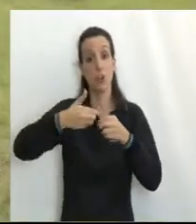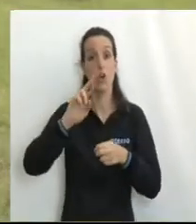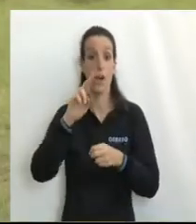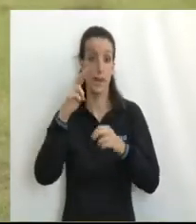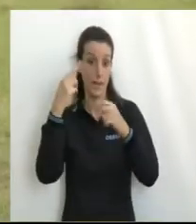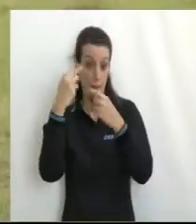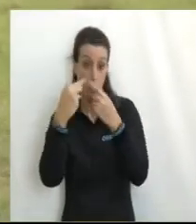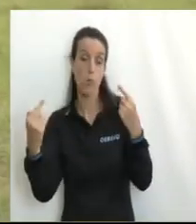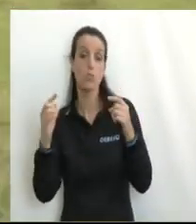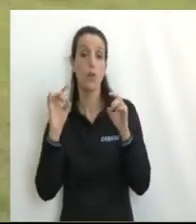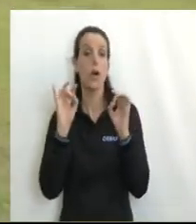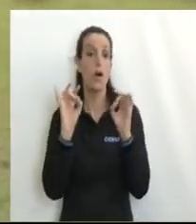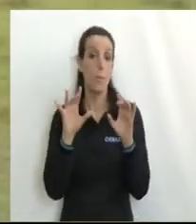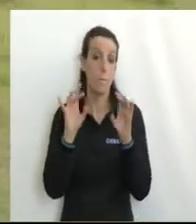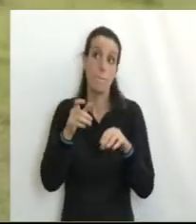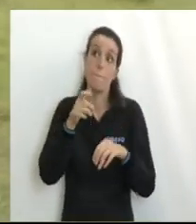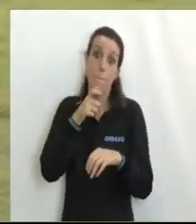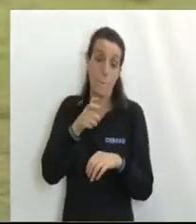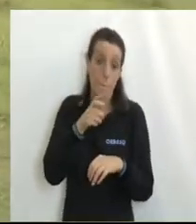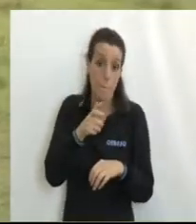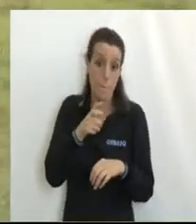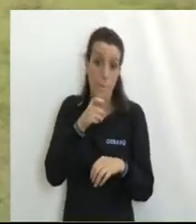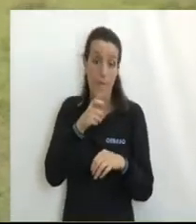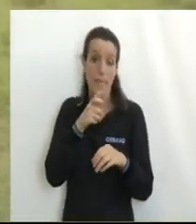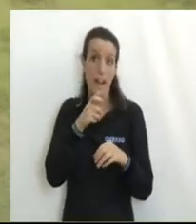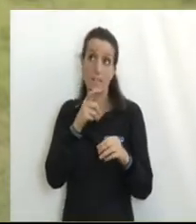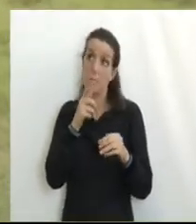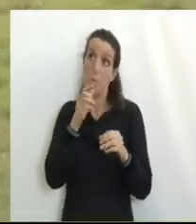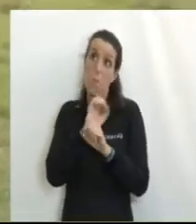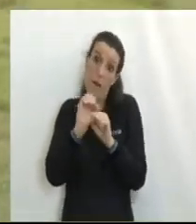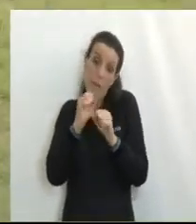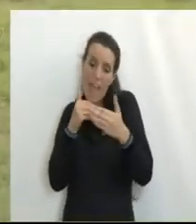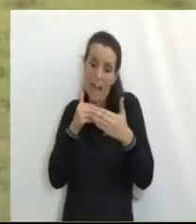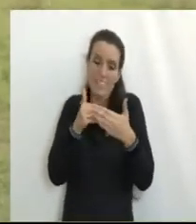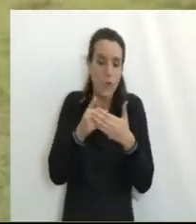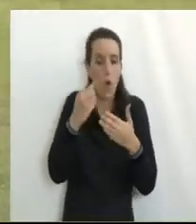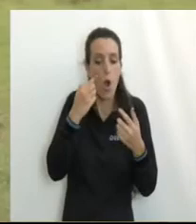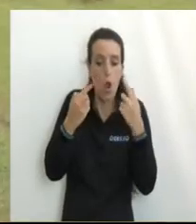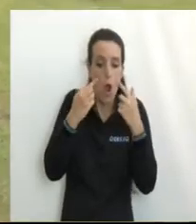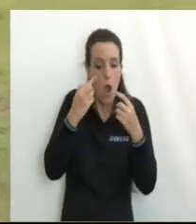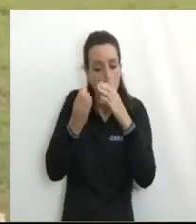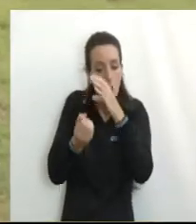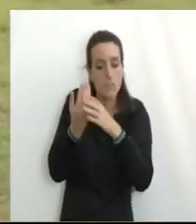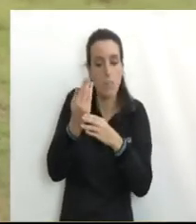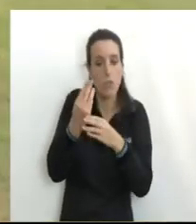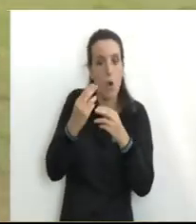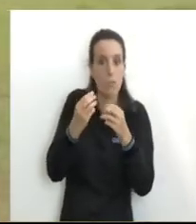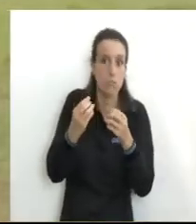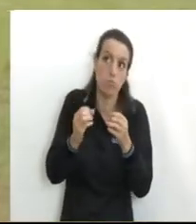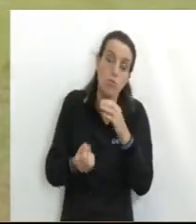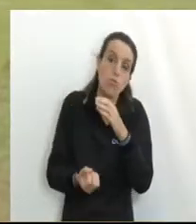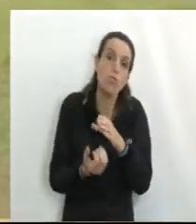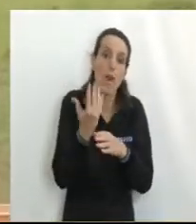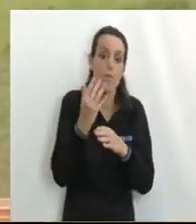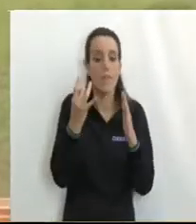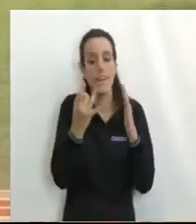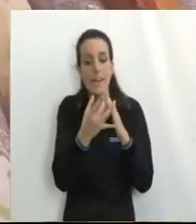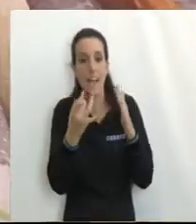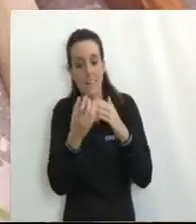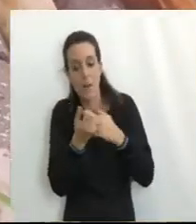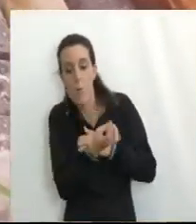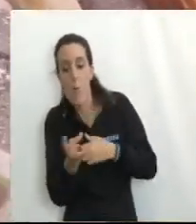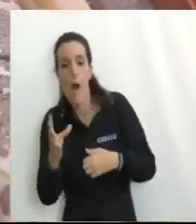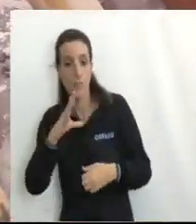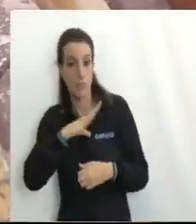La exploración de petróleo O de recursos minerales Es una metodología Que nos permite ir acercándonos En etapas Al conocimiento de un